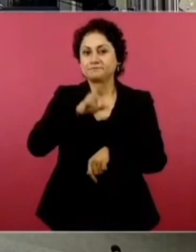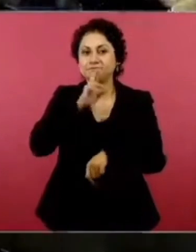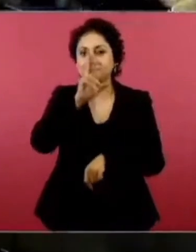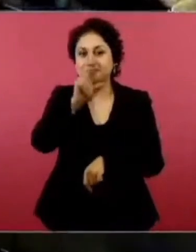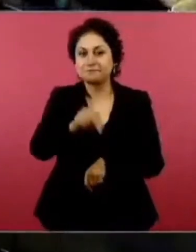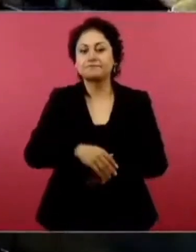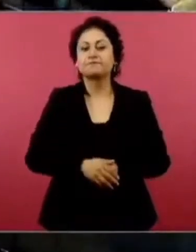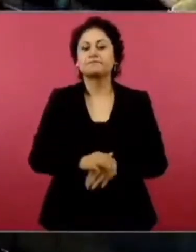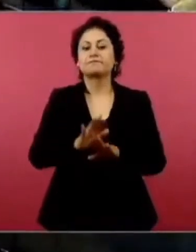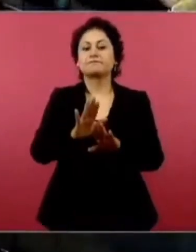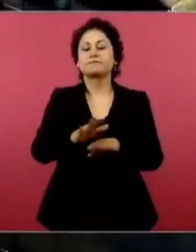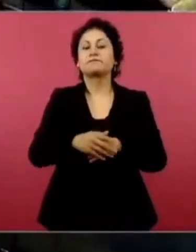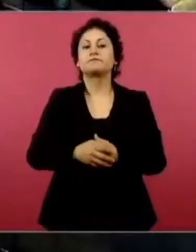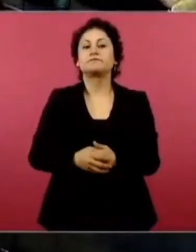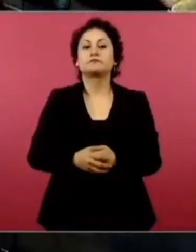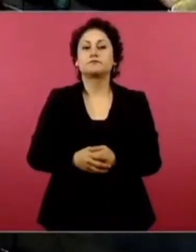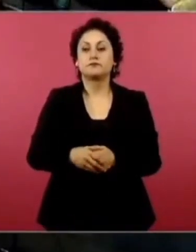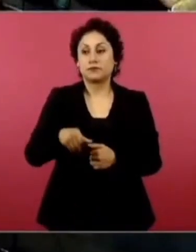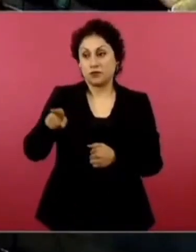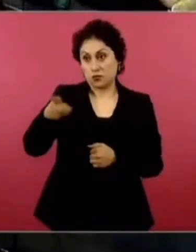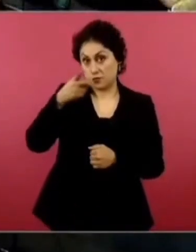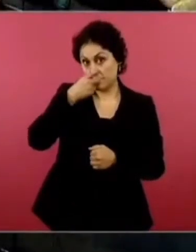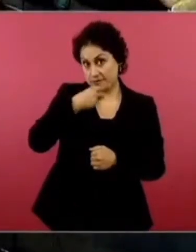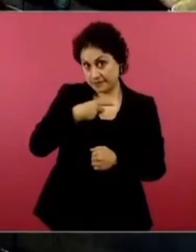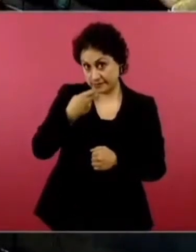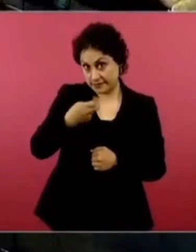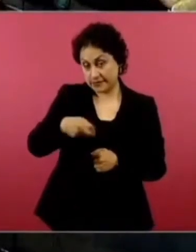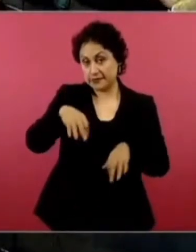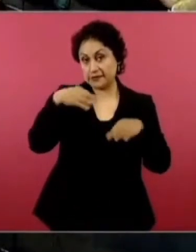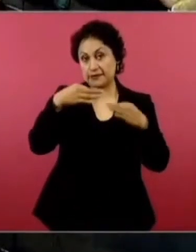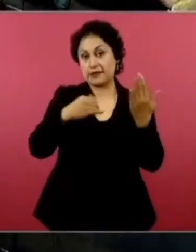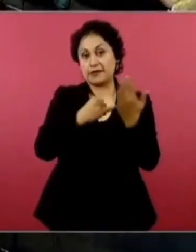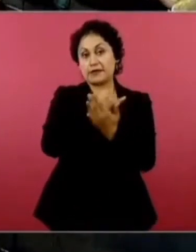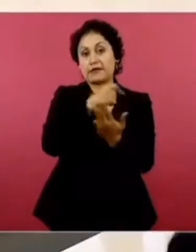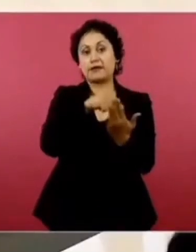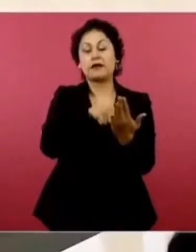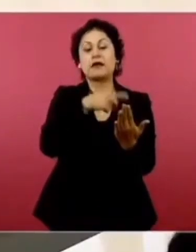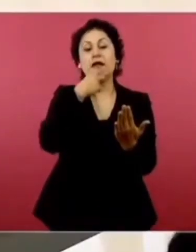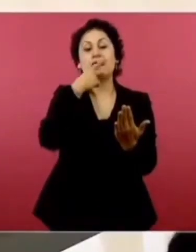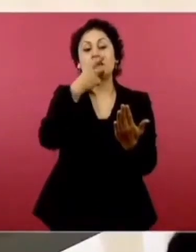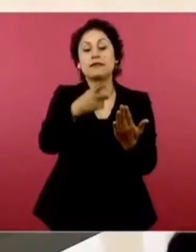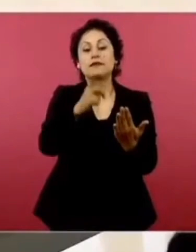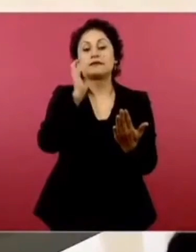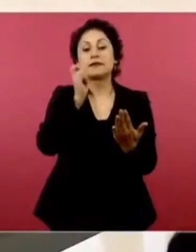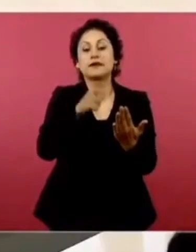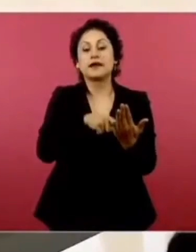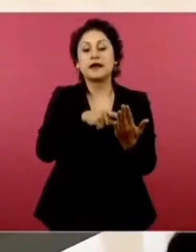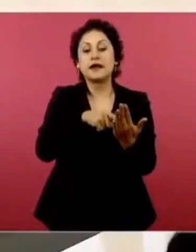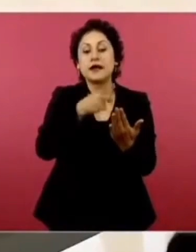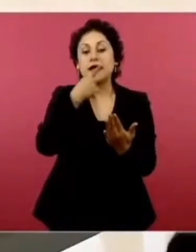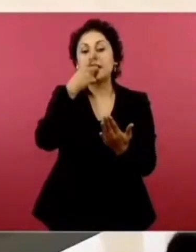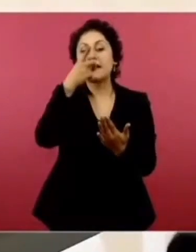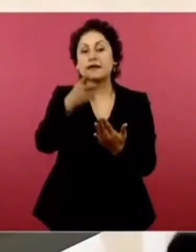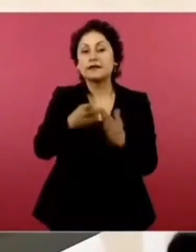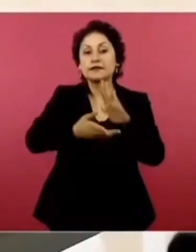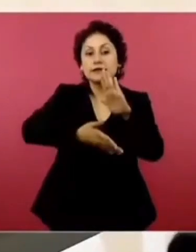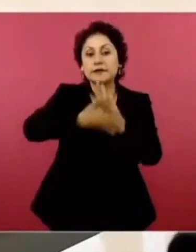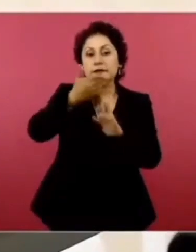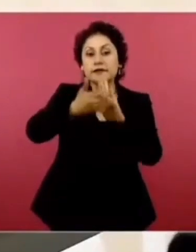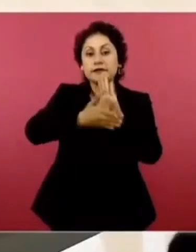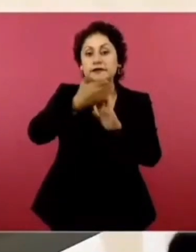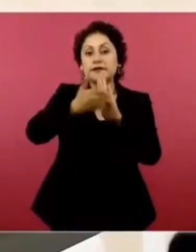El dictamen del que hablas señala que hay deficiencias constructivas